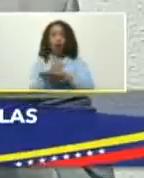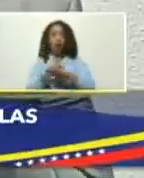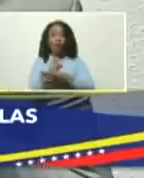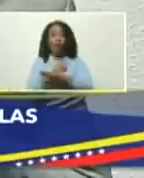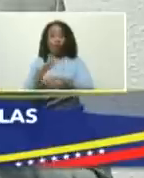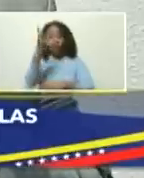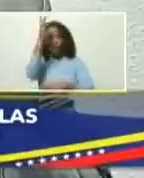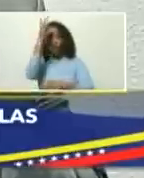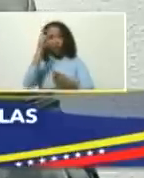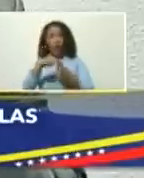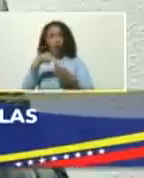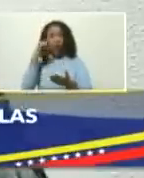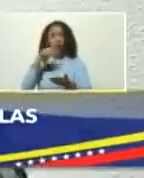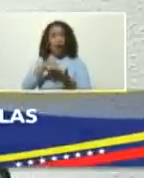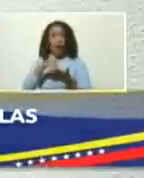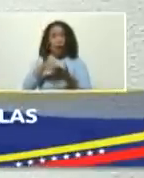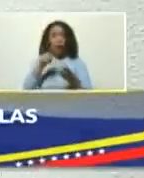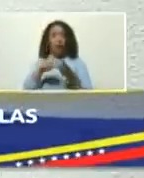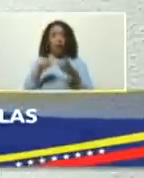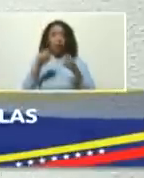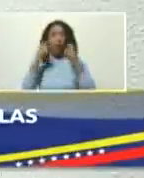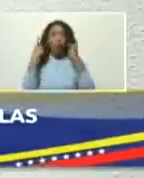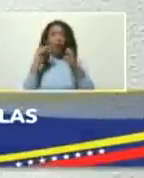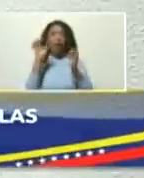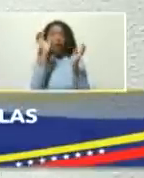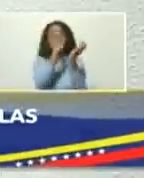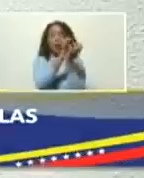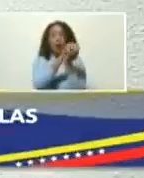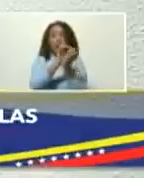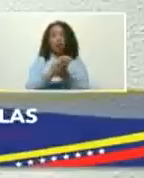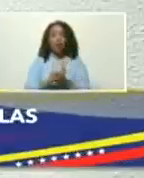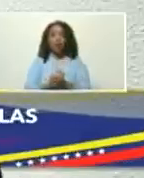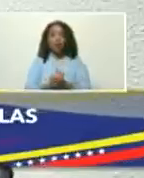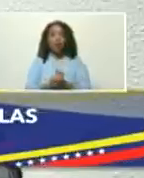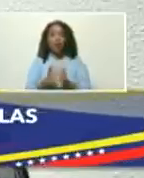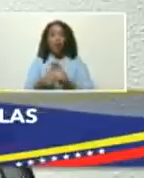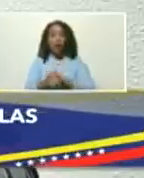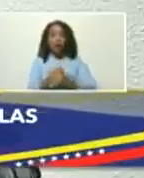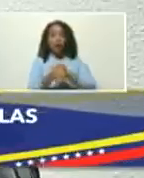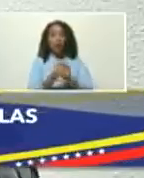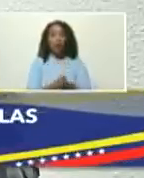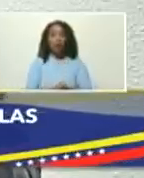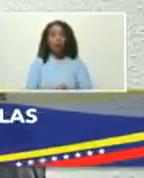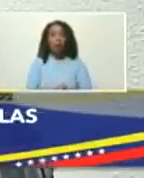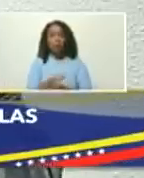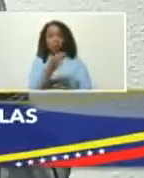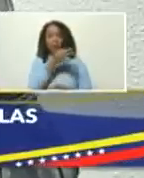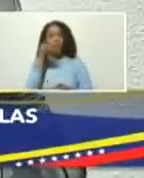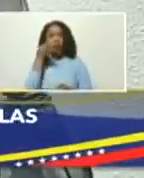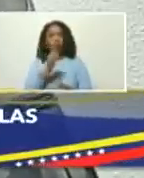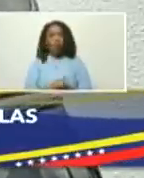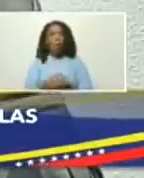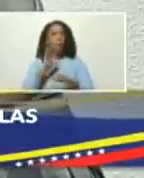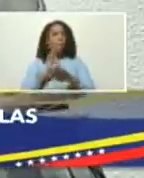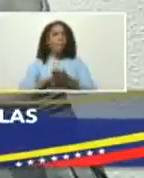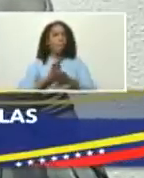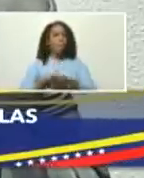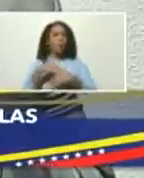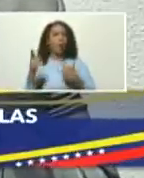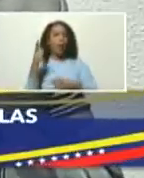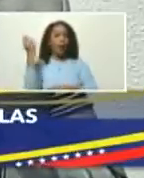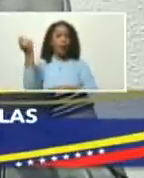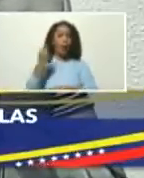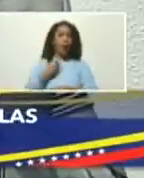en Carabobo en La Guaira en Nueva Esparta en La Tortuga queda perfecto porque es una